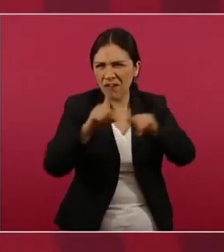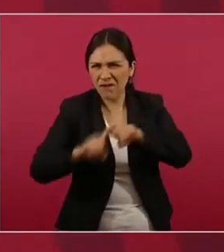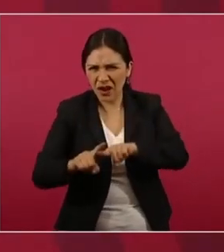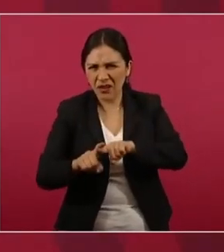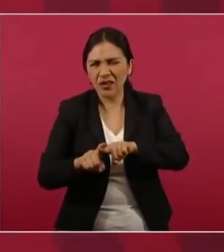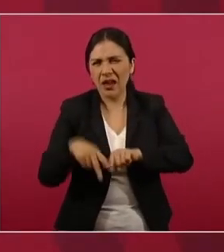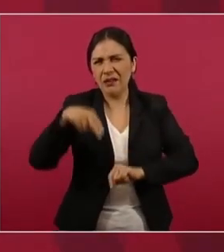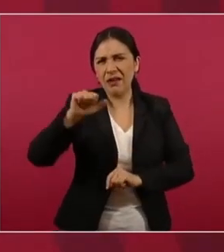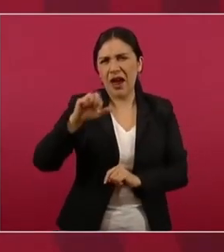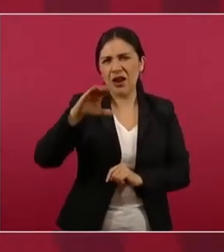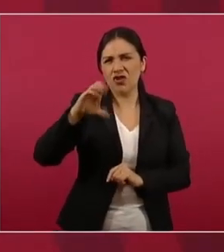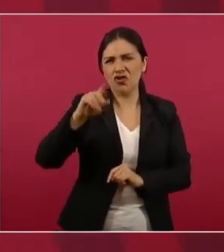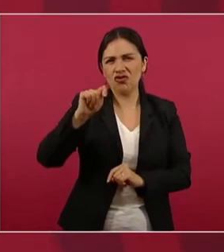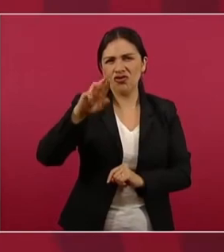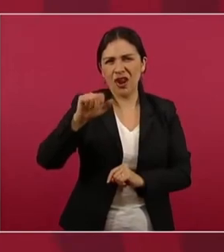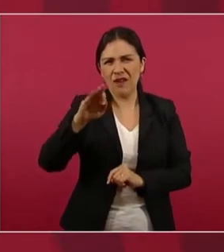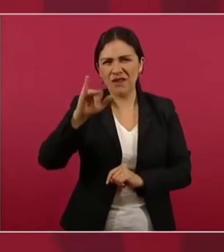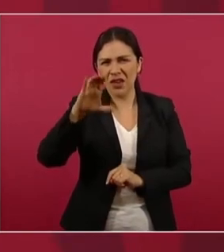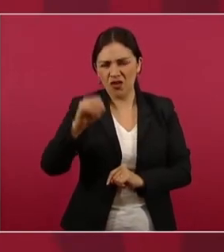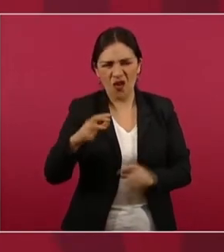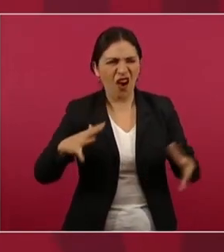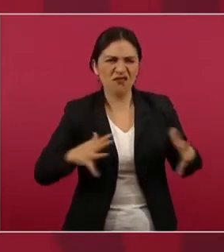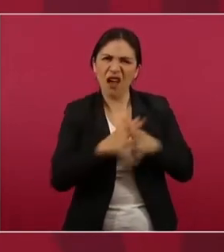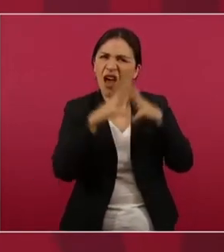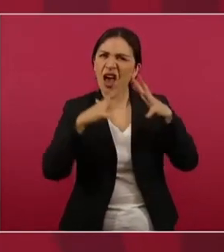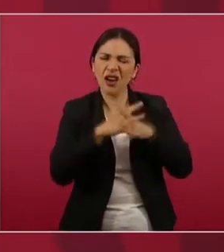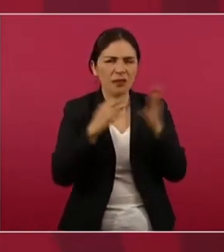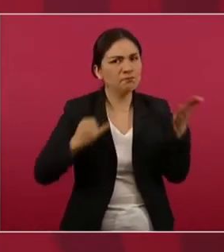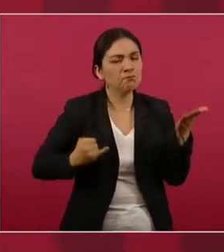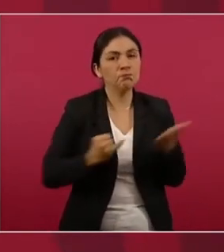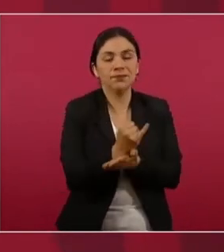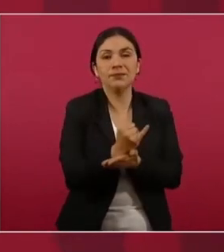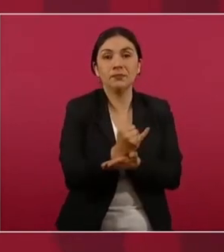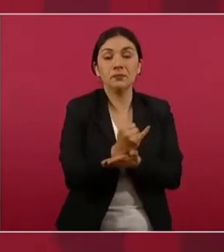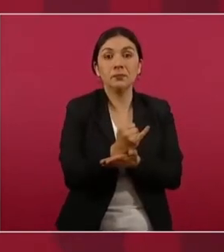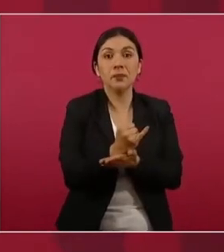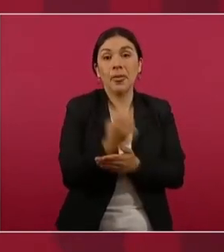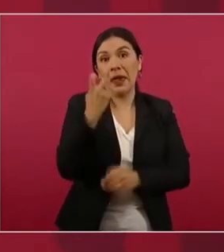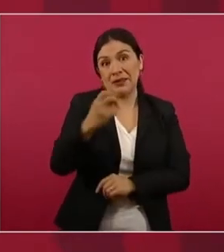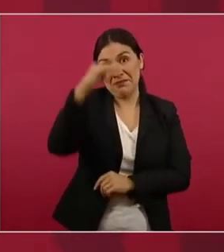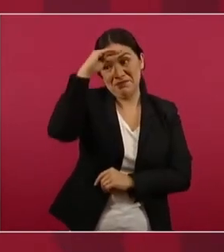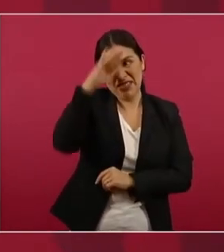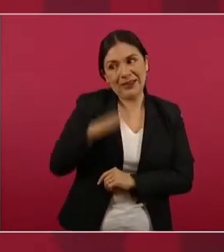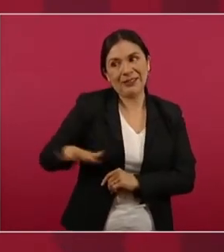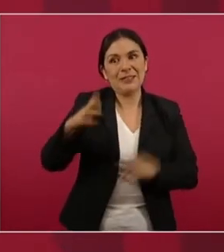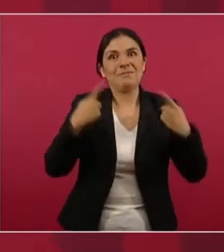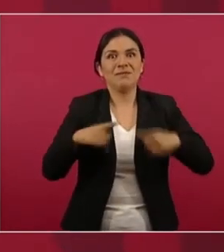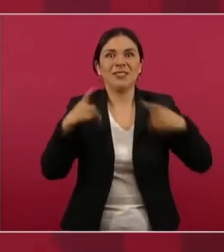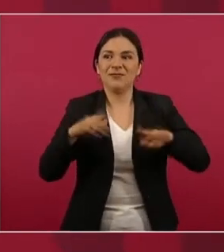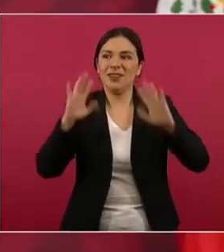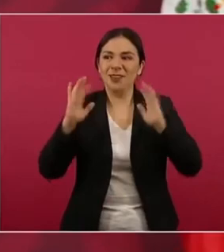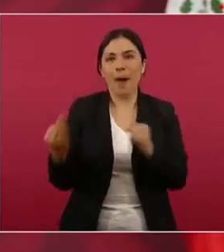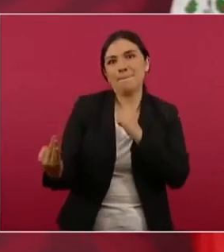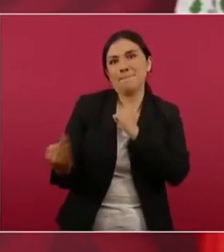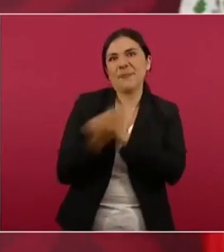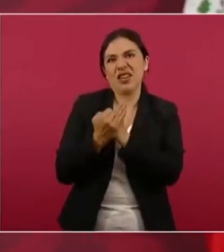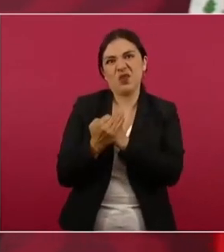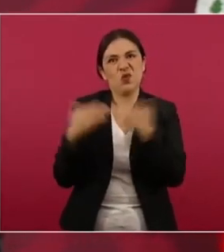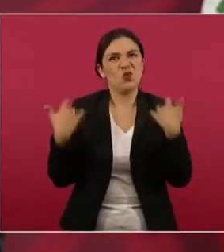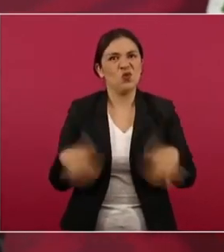Nada más que eso no resultó